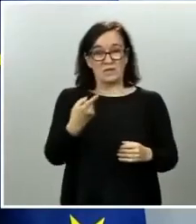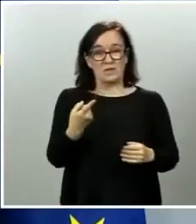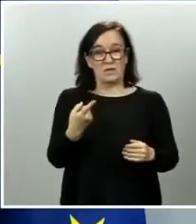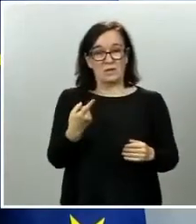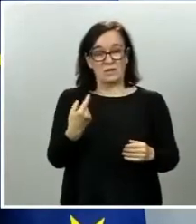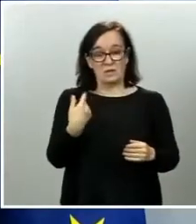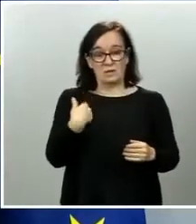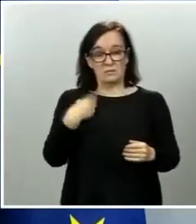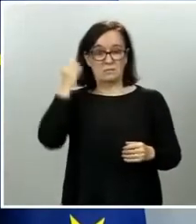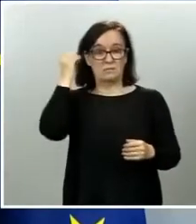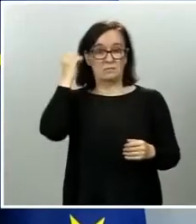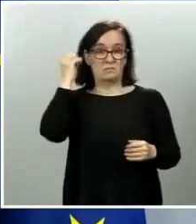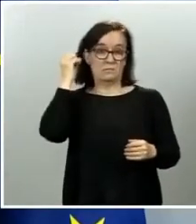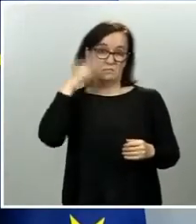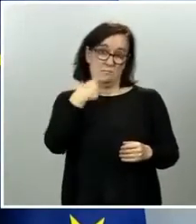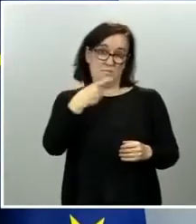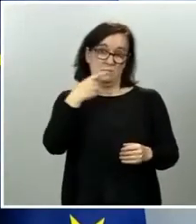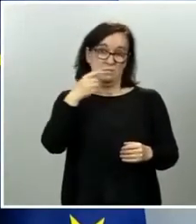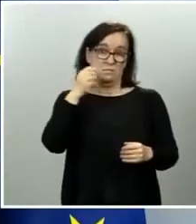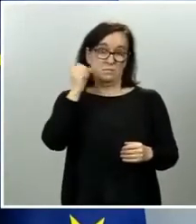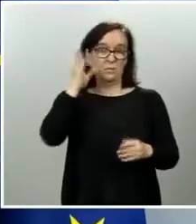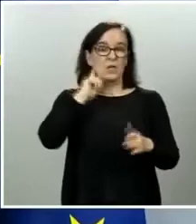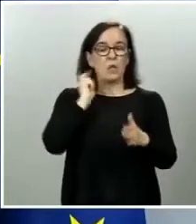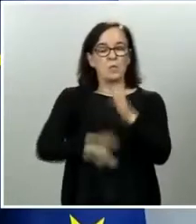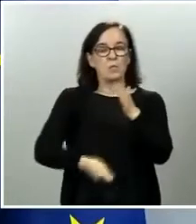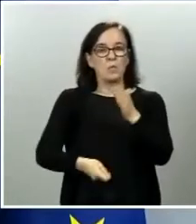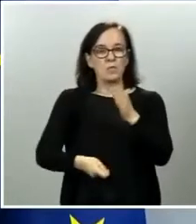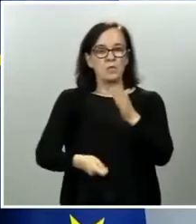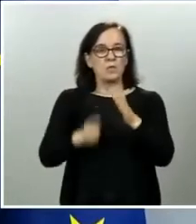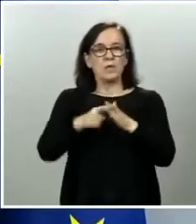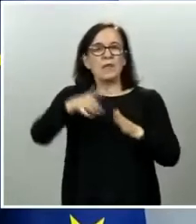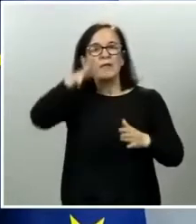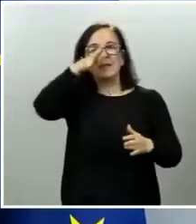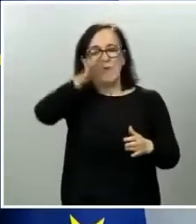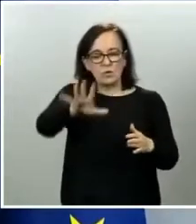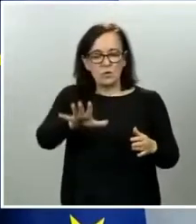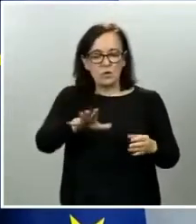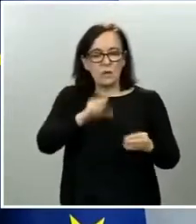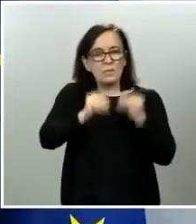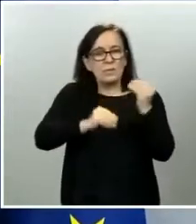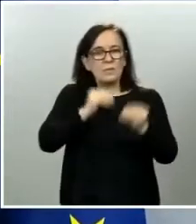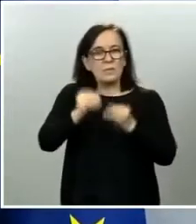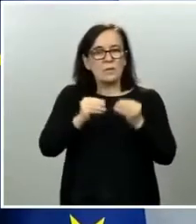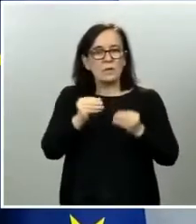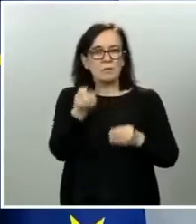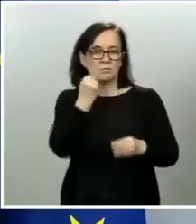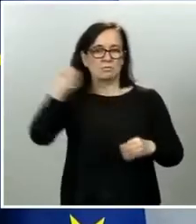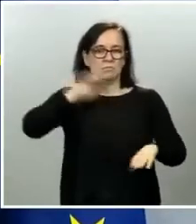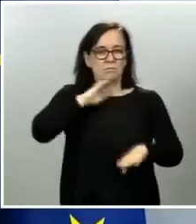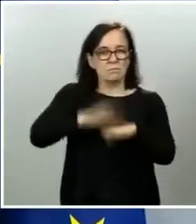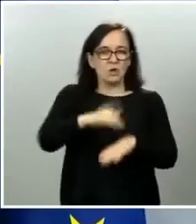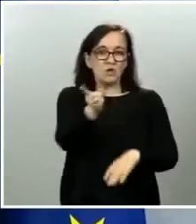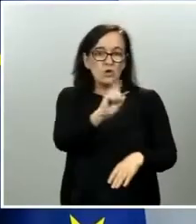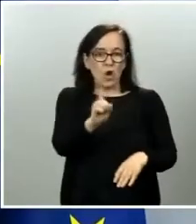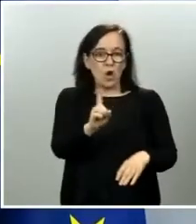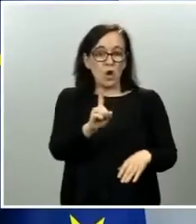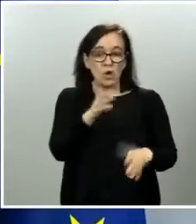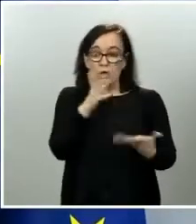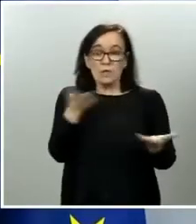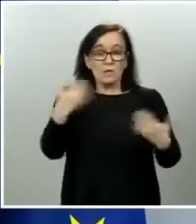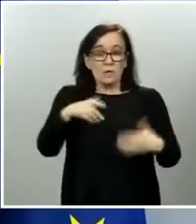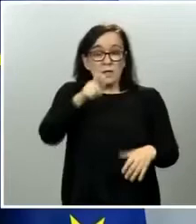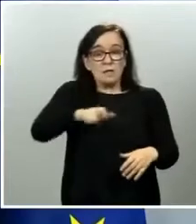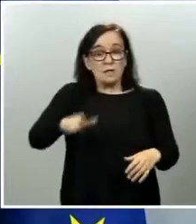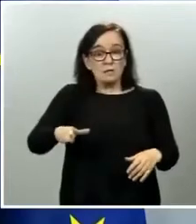exposición, las multas es una manifestación, la denuncia por hechos de una insolidaridad. Y siempre que la gente sea